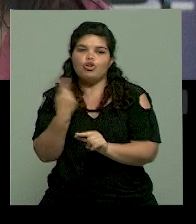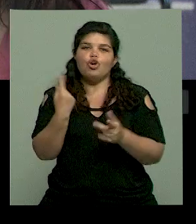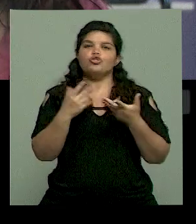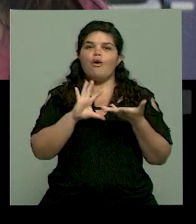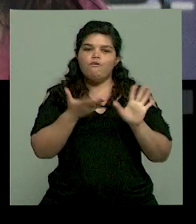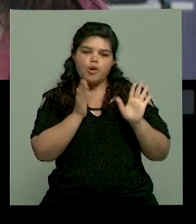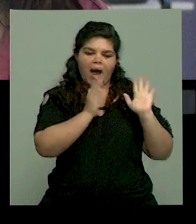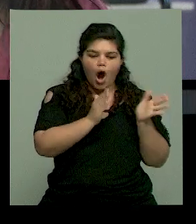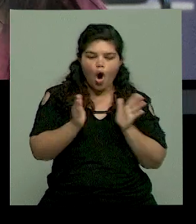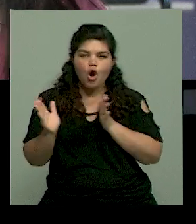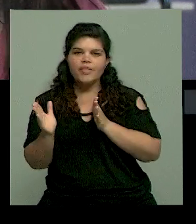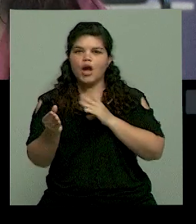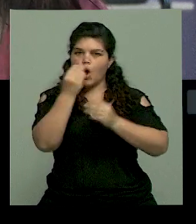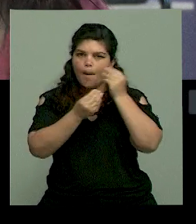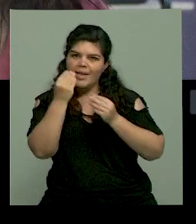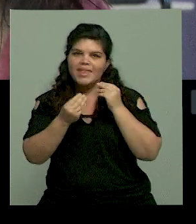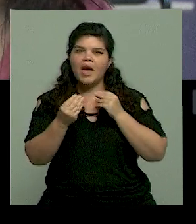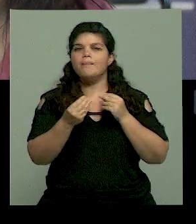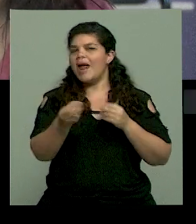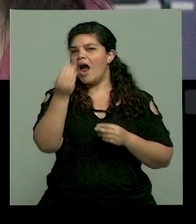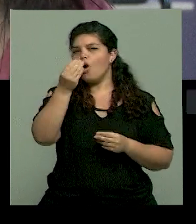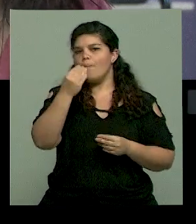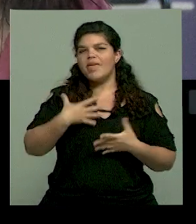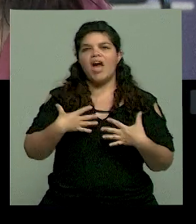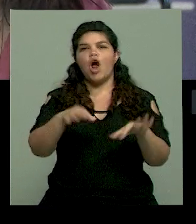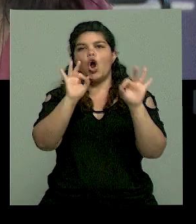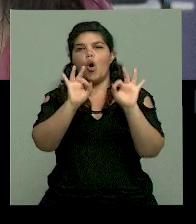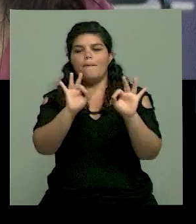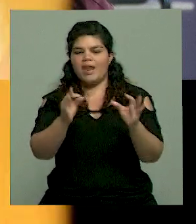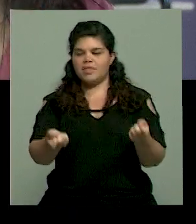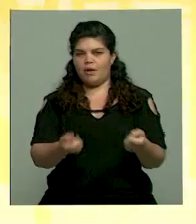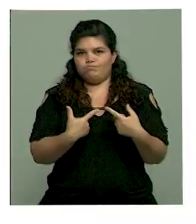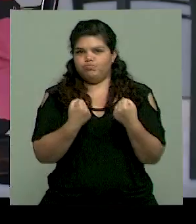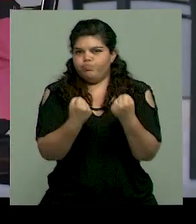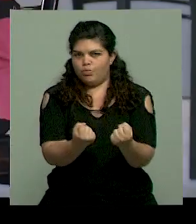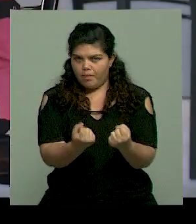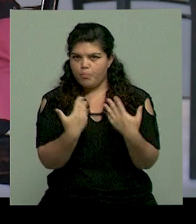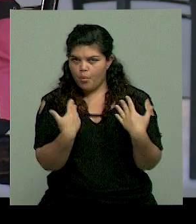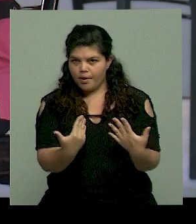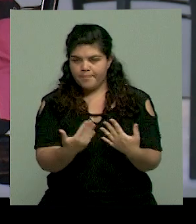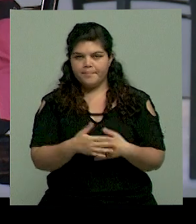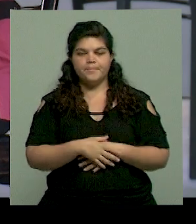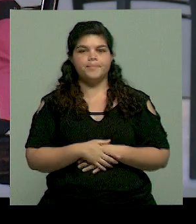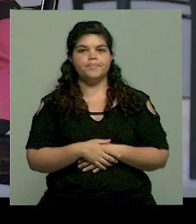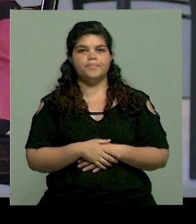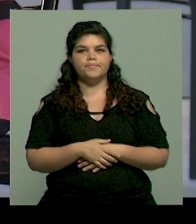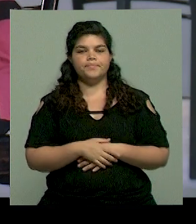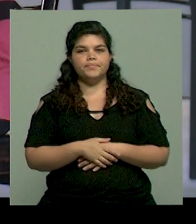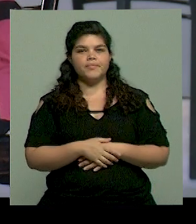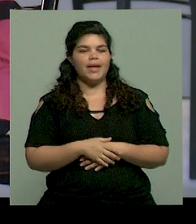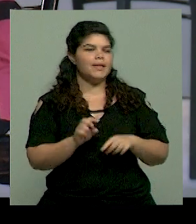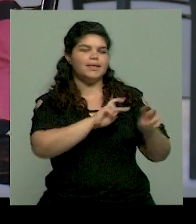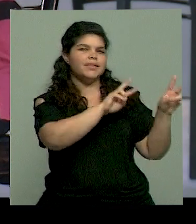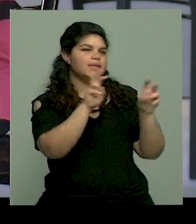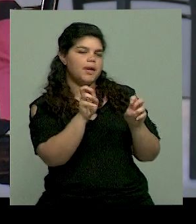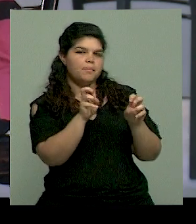organizar dentro de sus posibilidades una alimentación un poquito más completa. ¿Y en relación a lo que tiene que